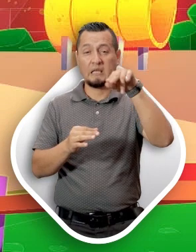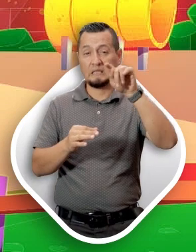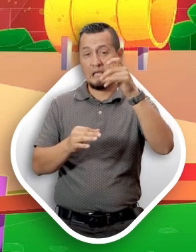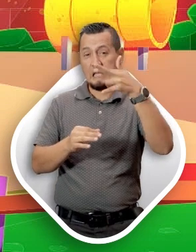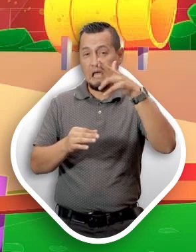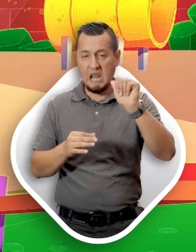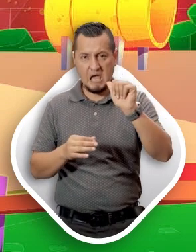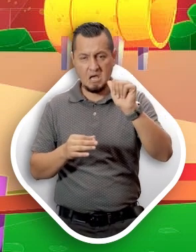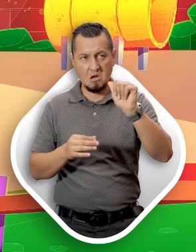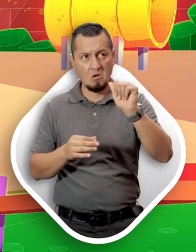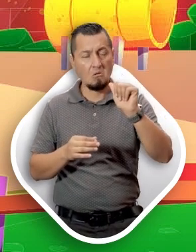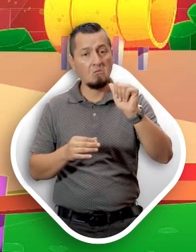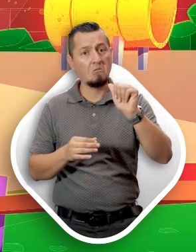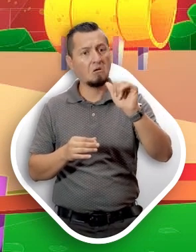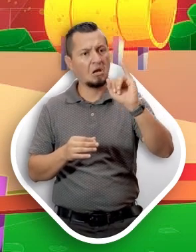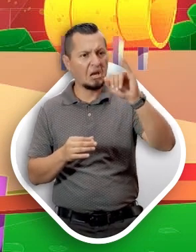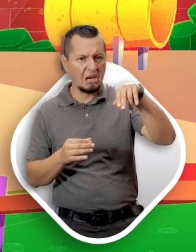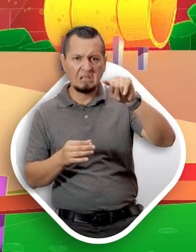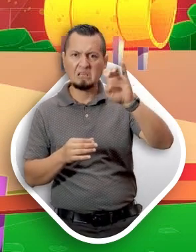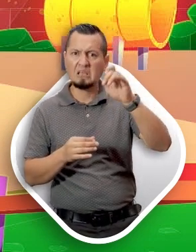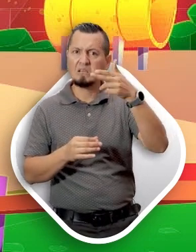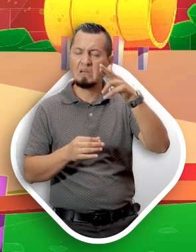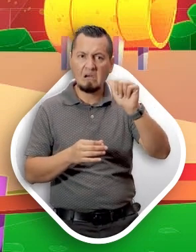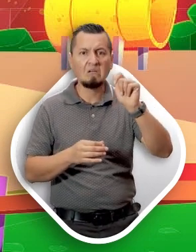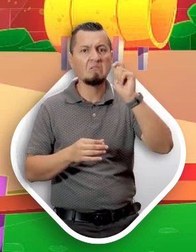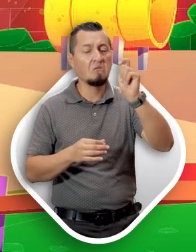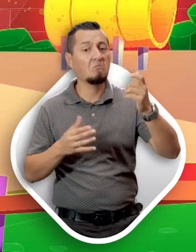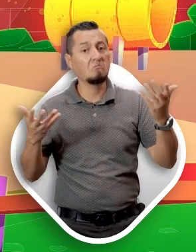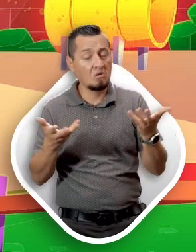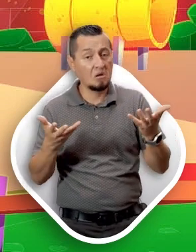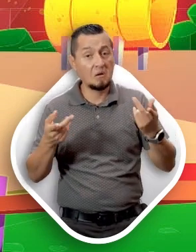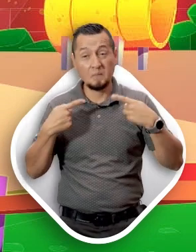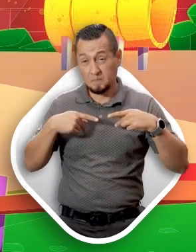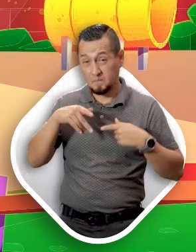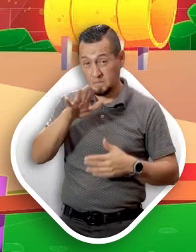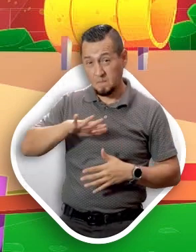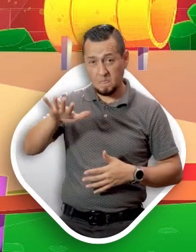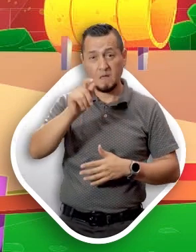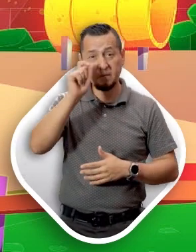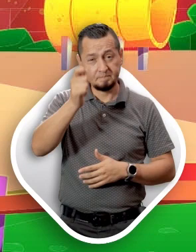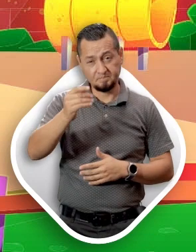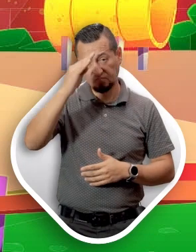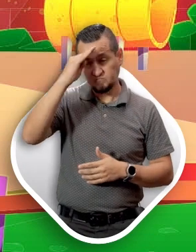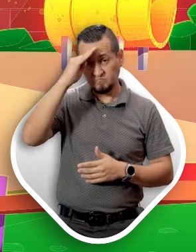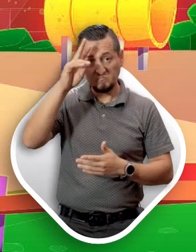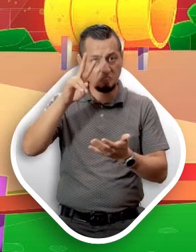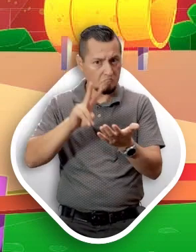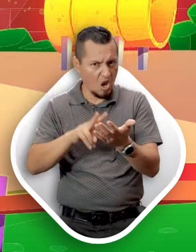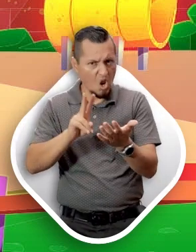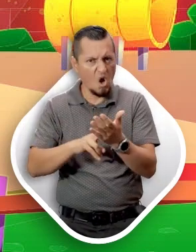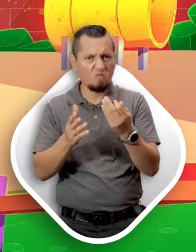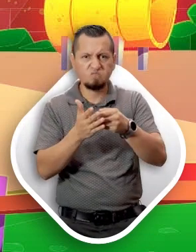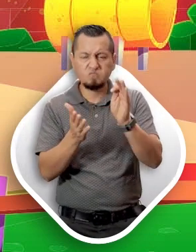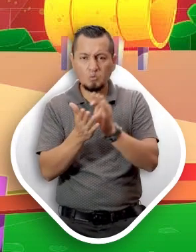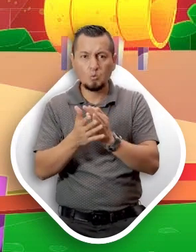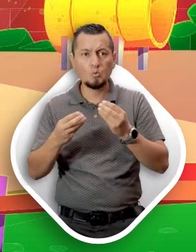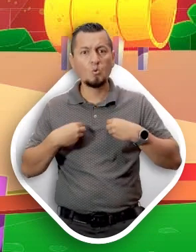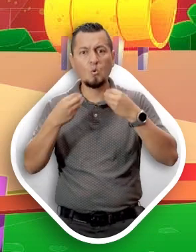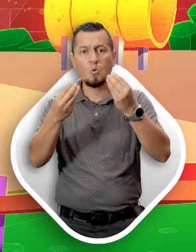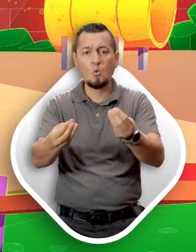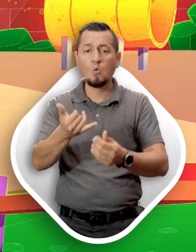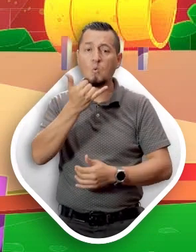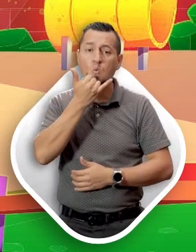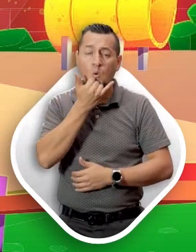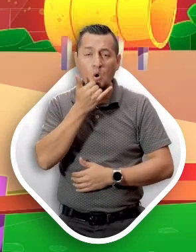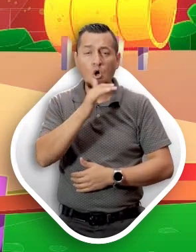La tropa quedó impactada por la actitud de esos dos niños. Definitivamente se requería de mucha valentía para ofrecer